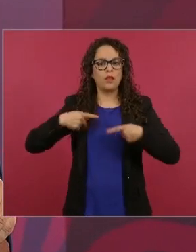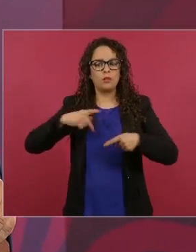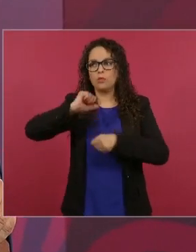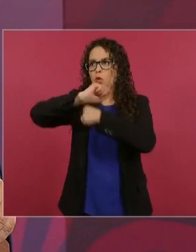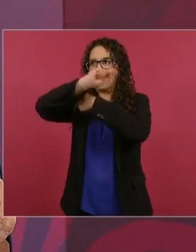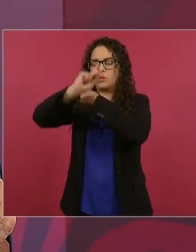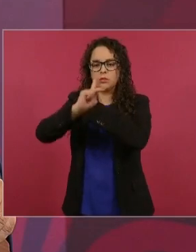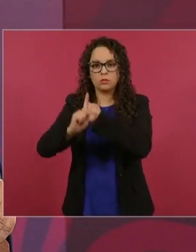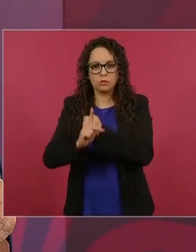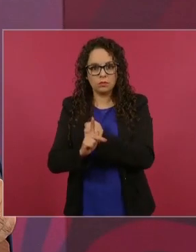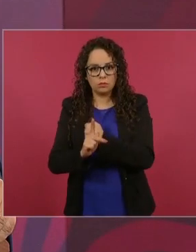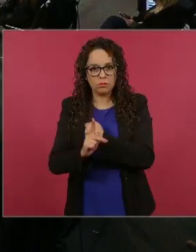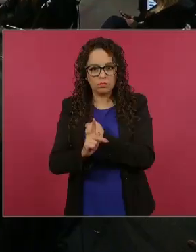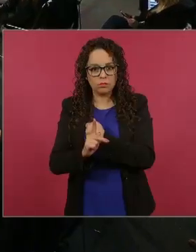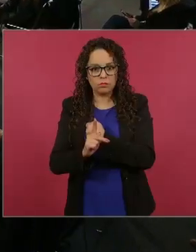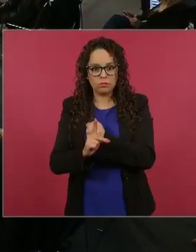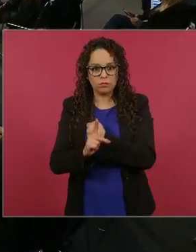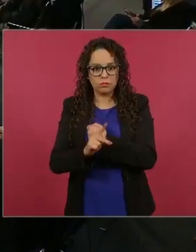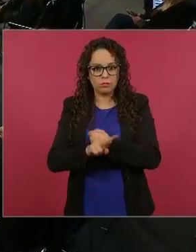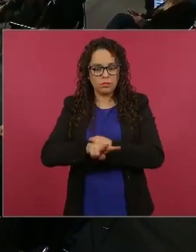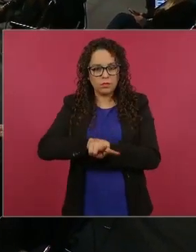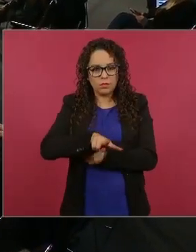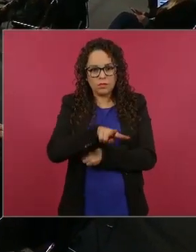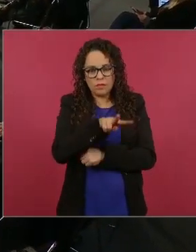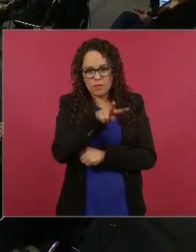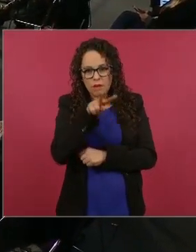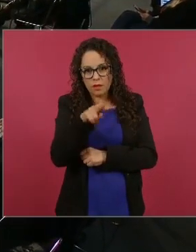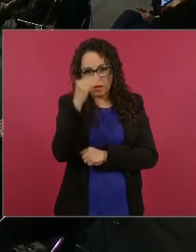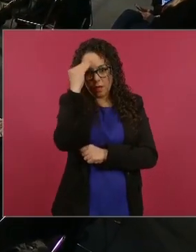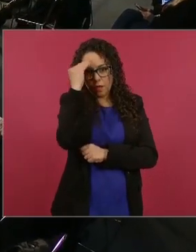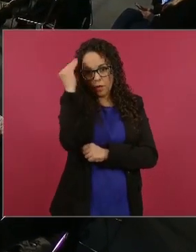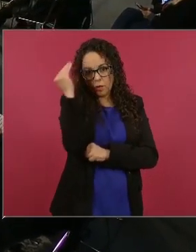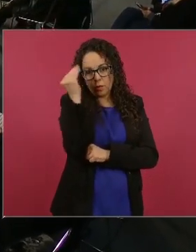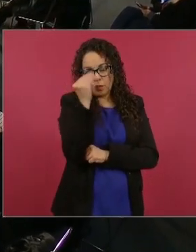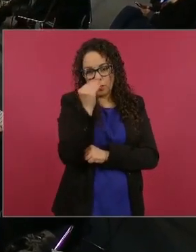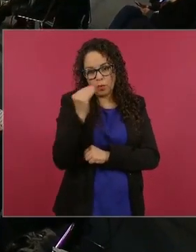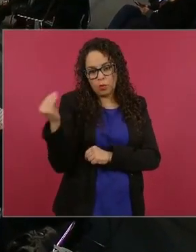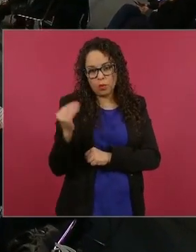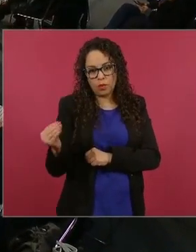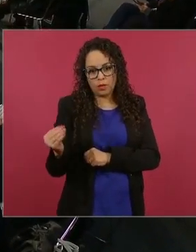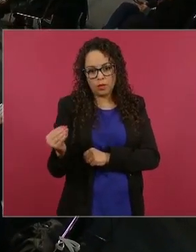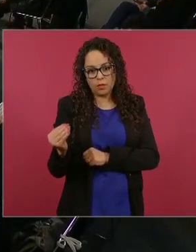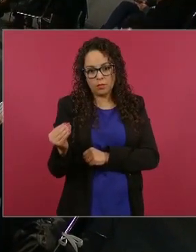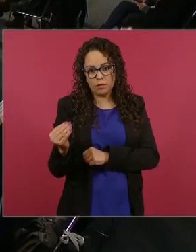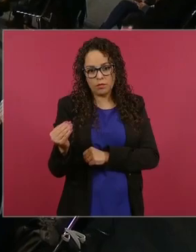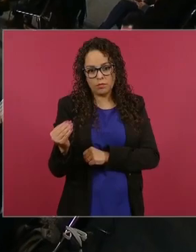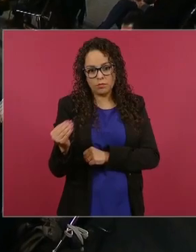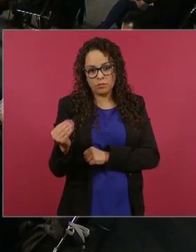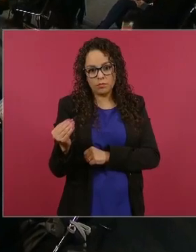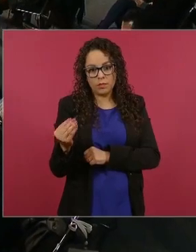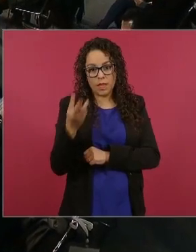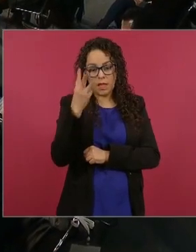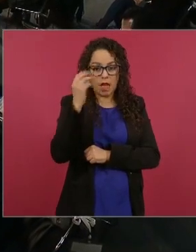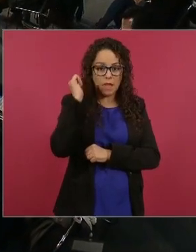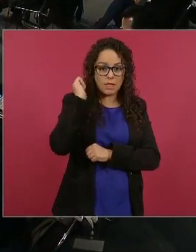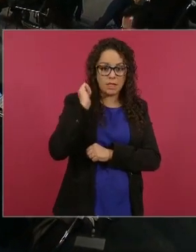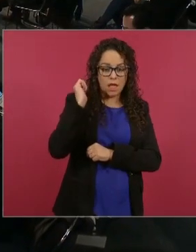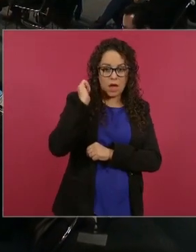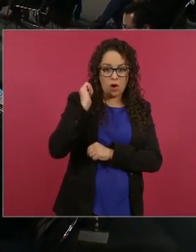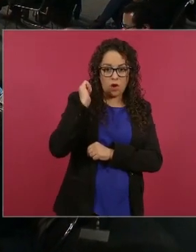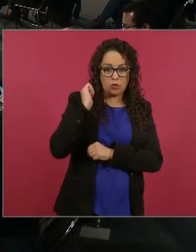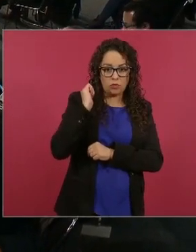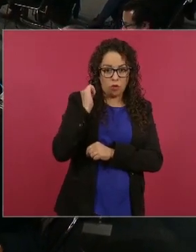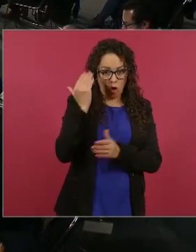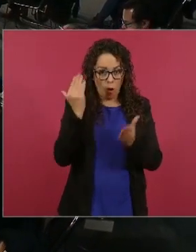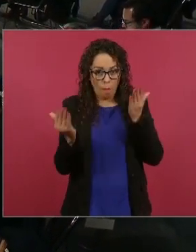historia ni siquiera se compara con el saqueo que hubo en tres siglos de dominación colonial